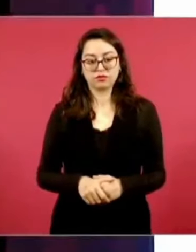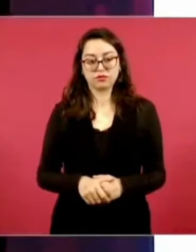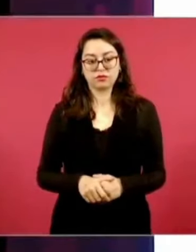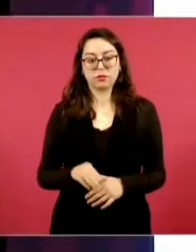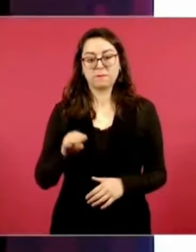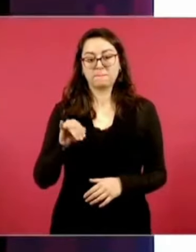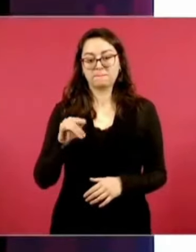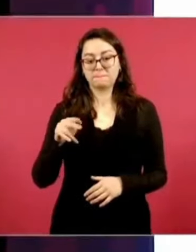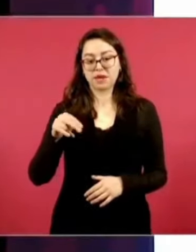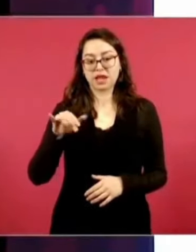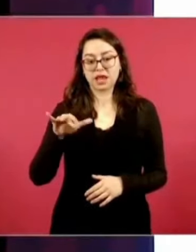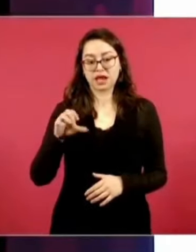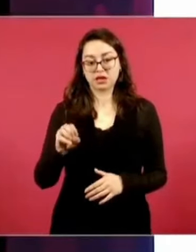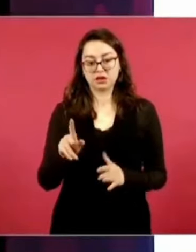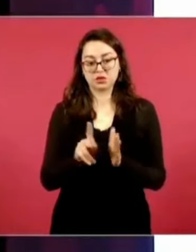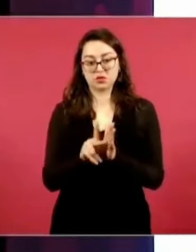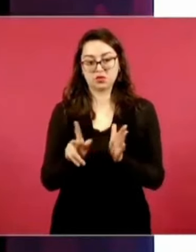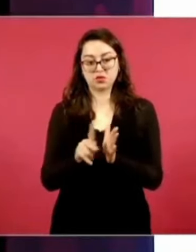Milenio Diario,